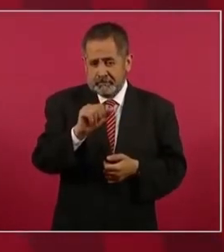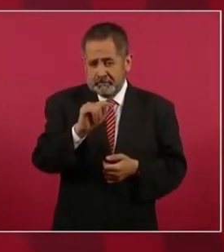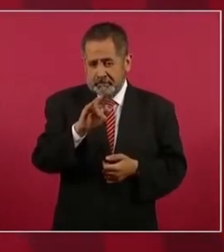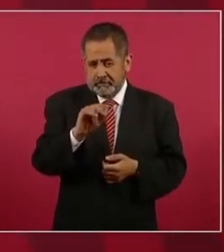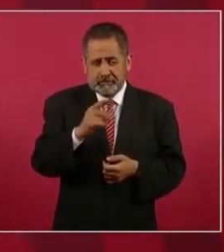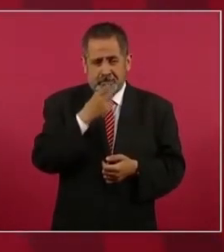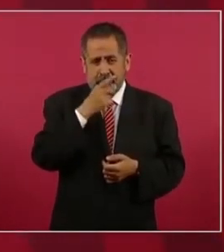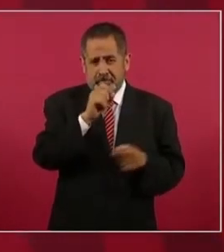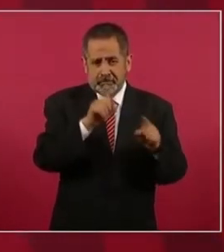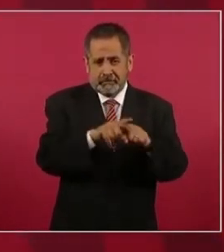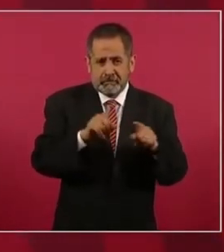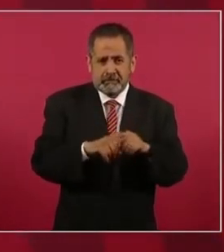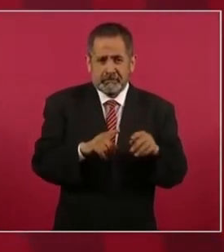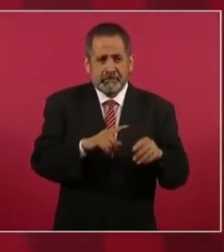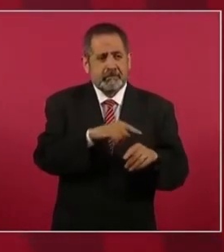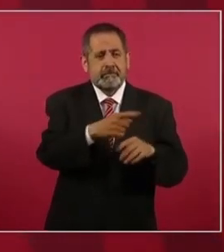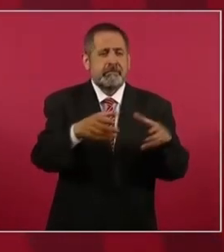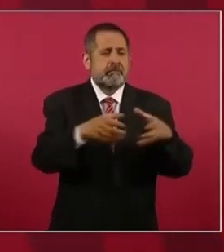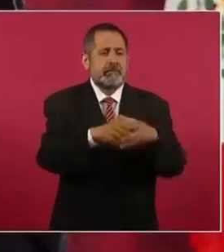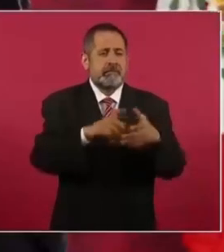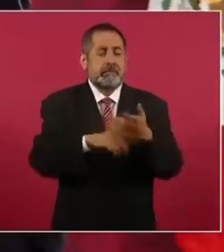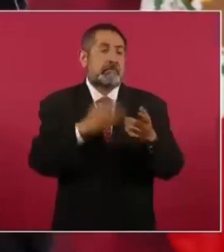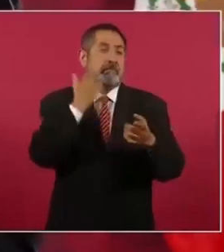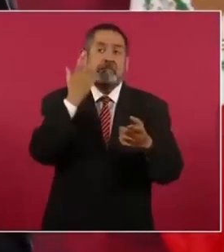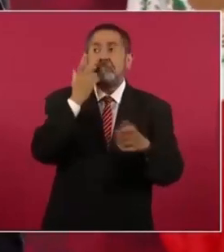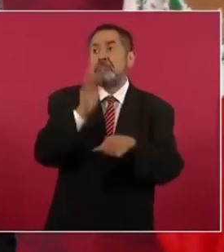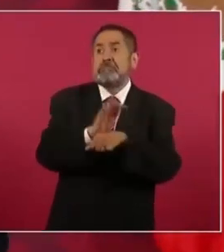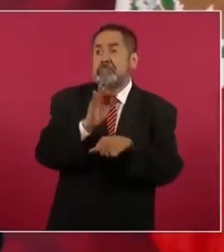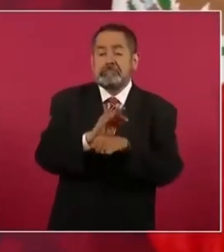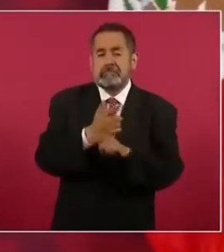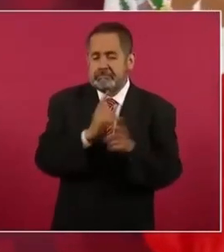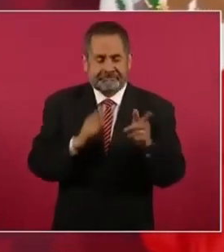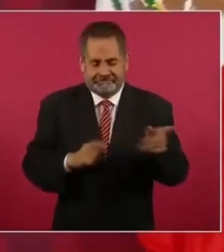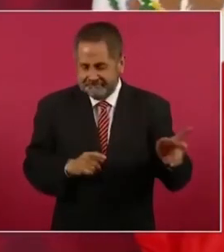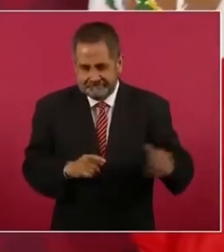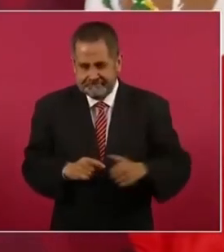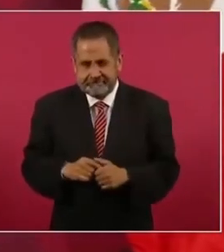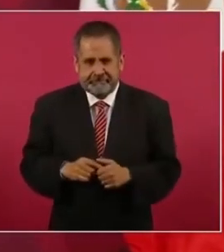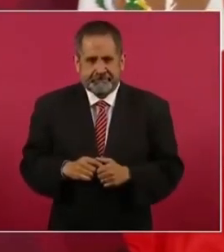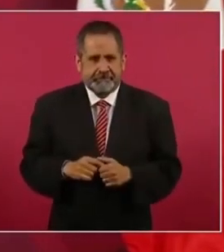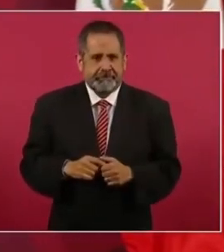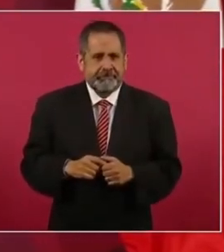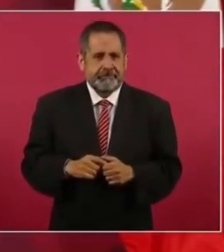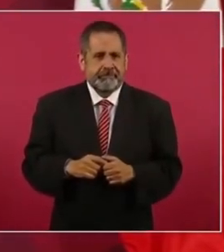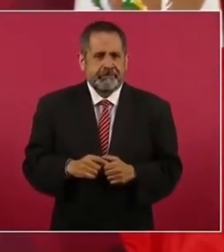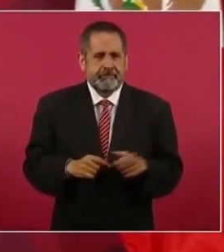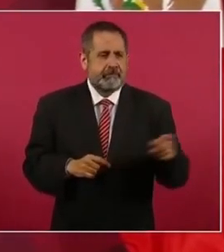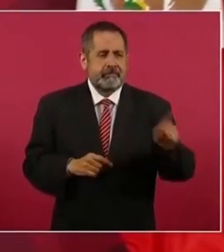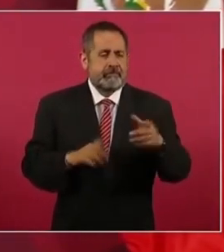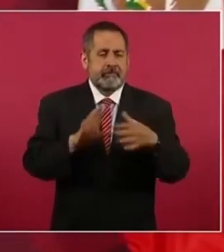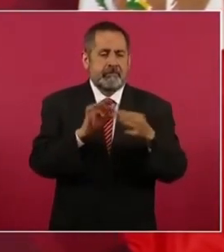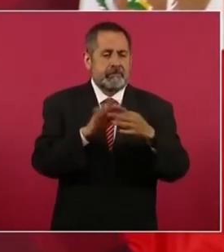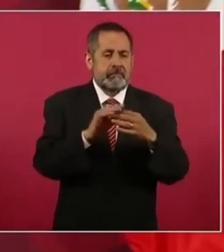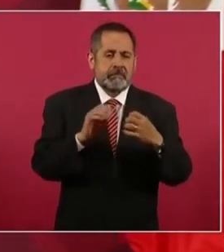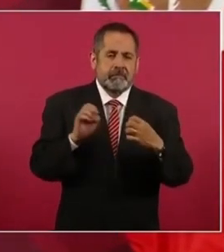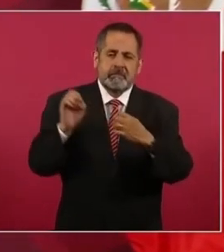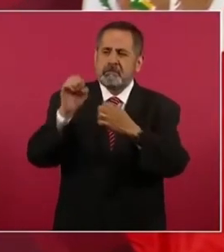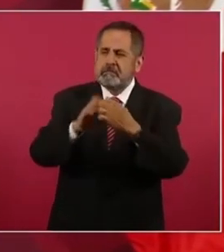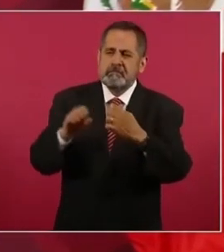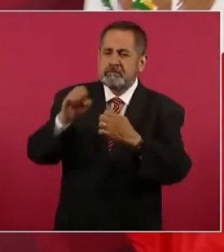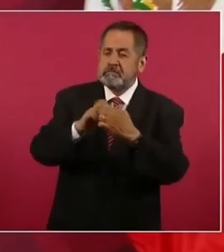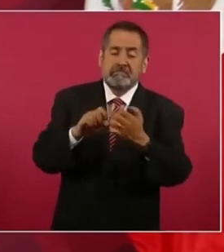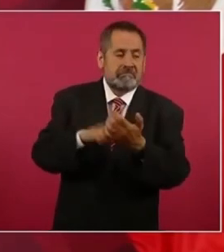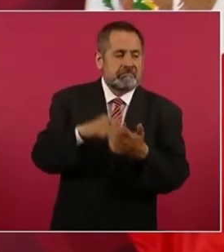la paladina de la libertad por un tiempo que engañó Carmen